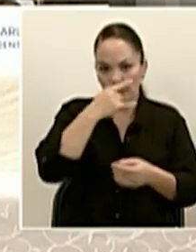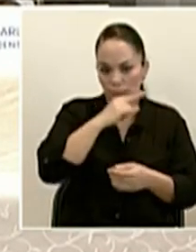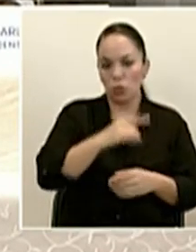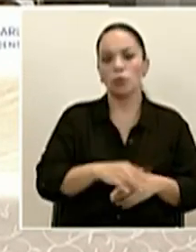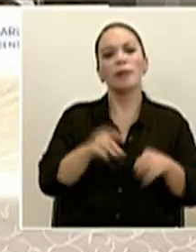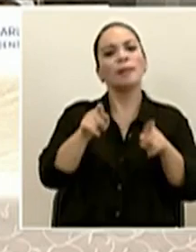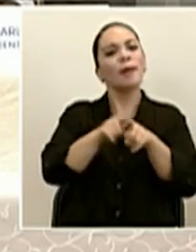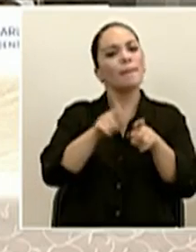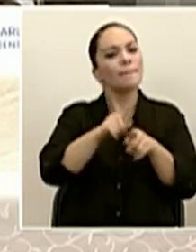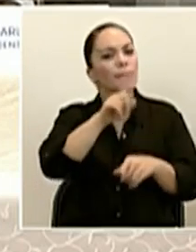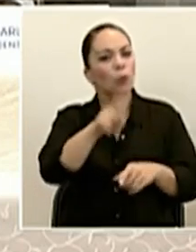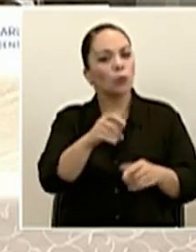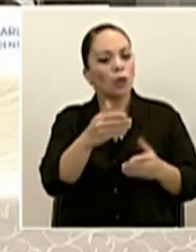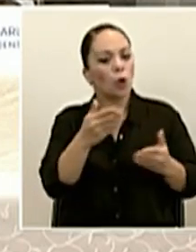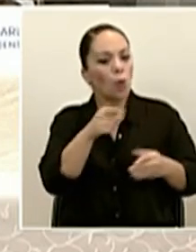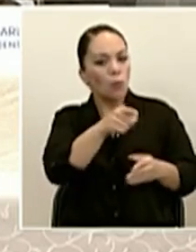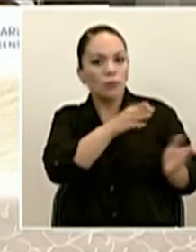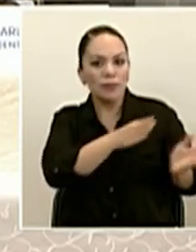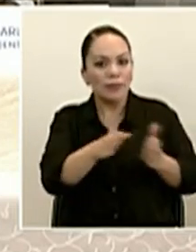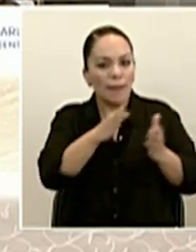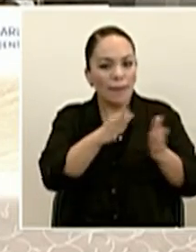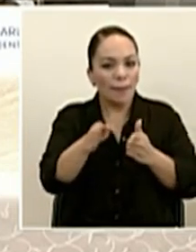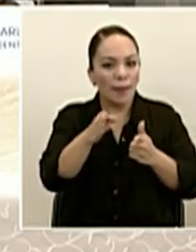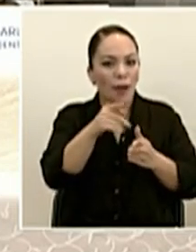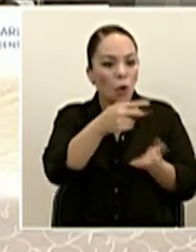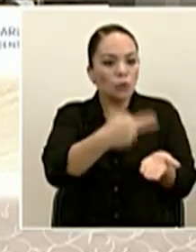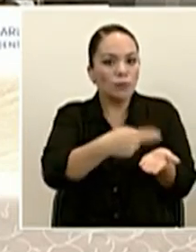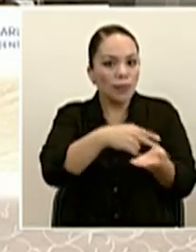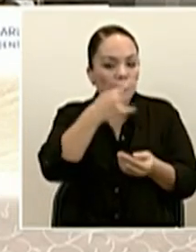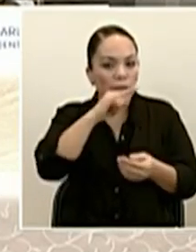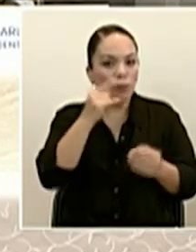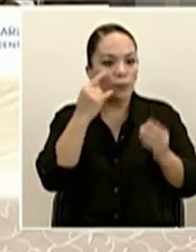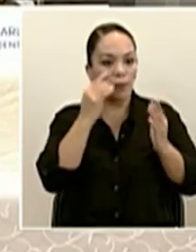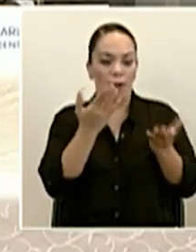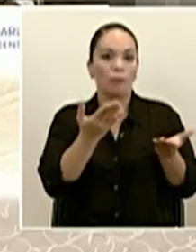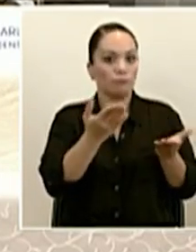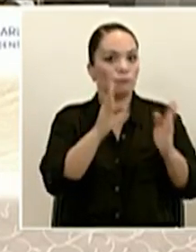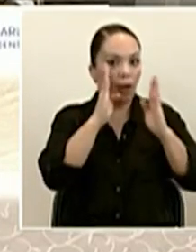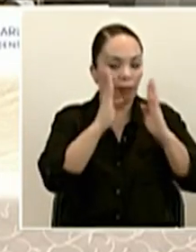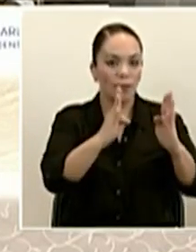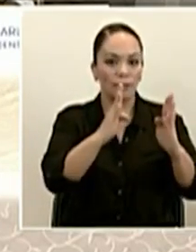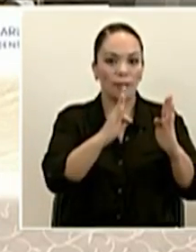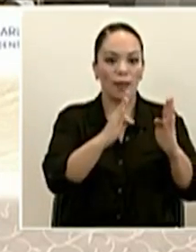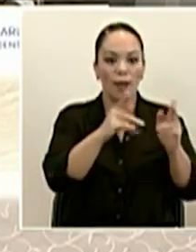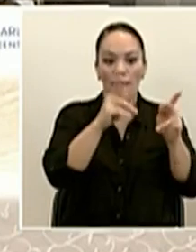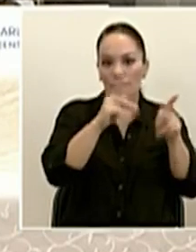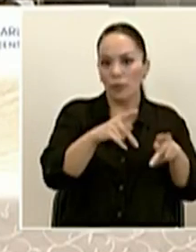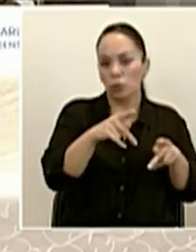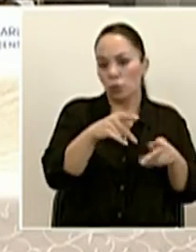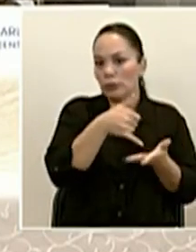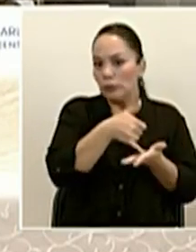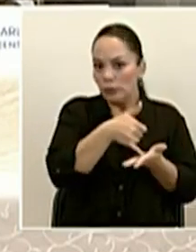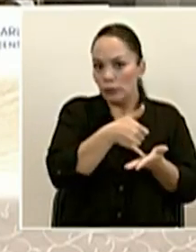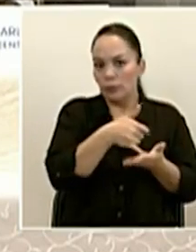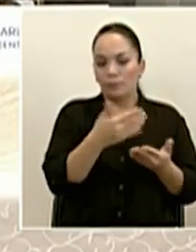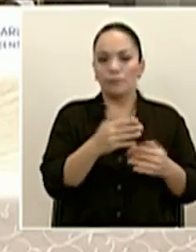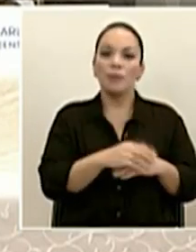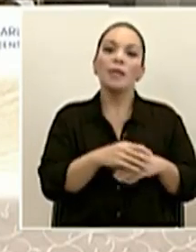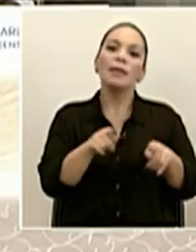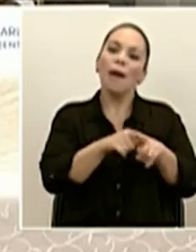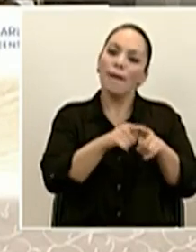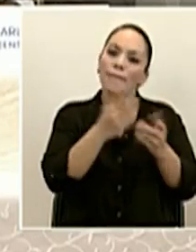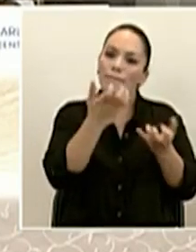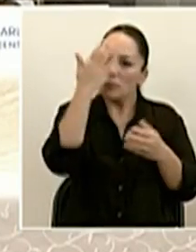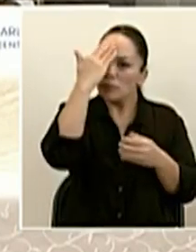preparado este hospital para la atención de pacientes críticos o que lleguen a estar hospitalizados. Y quería saber si aún